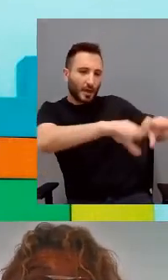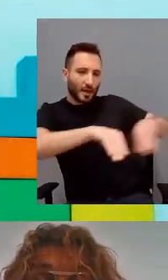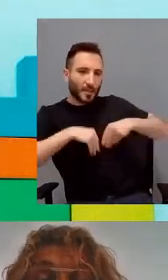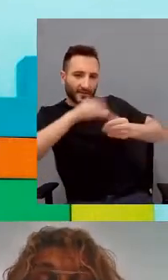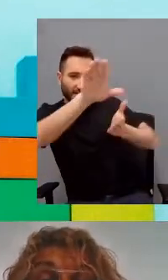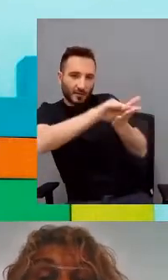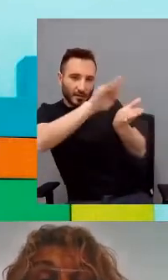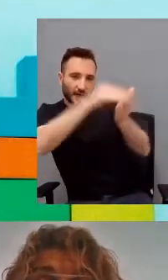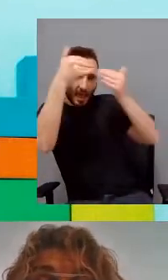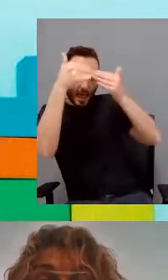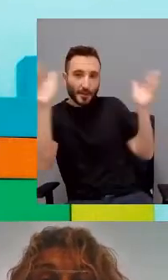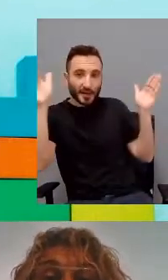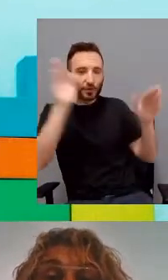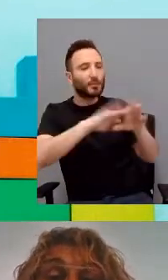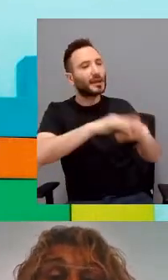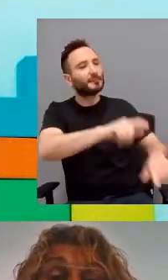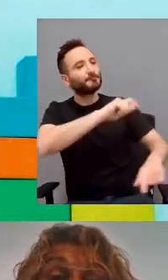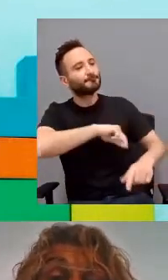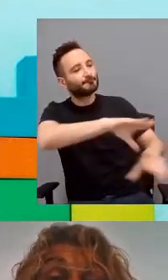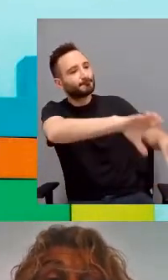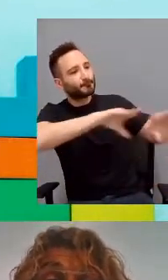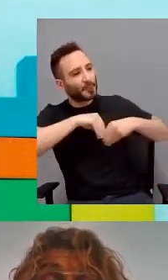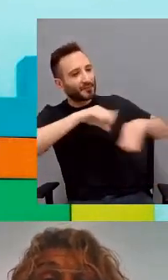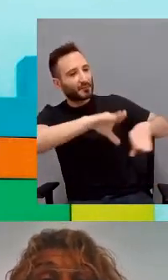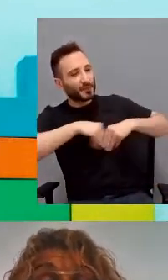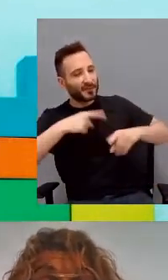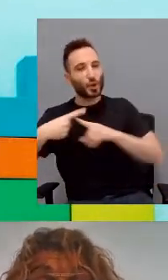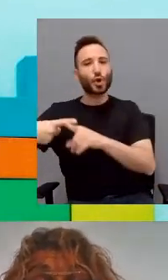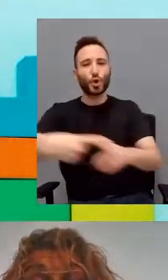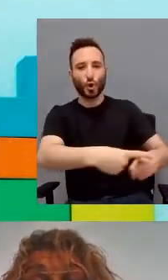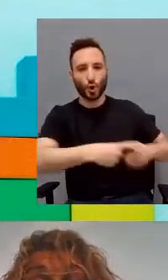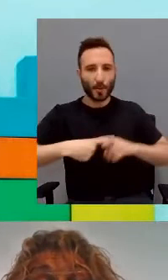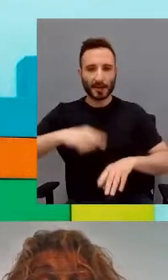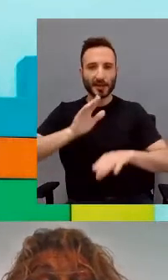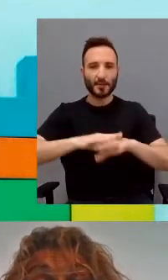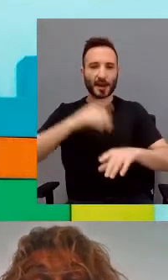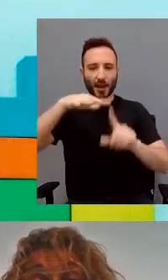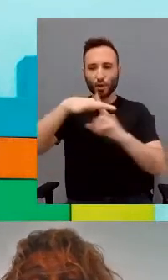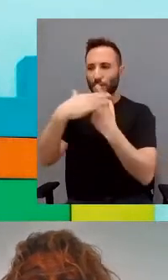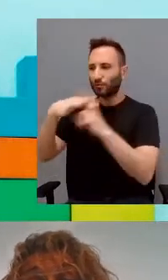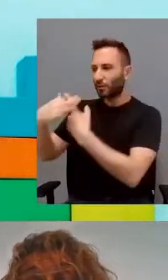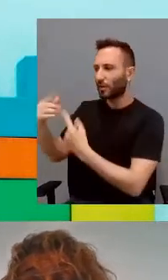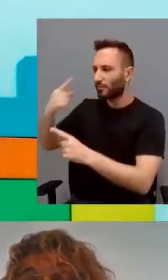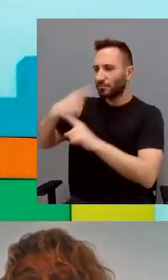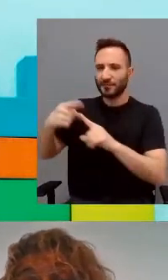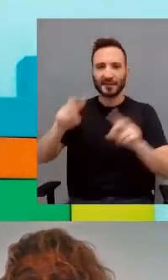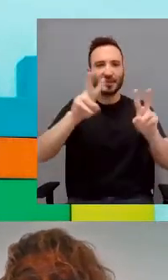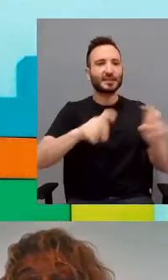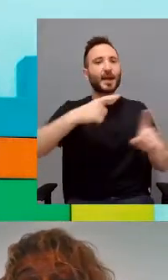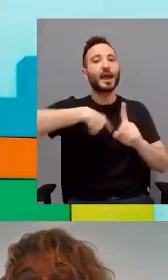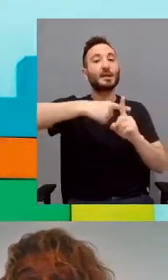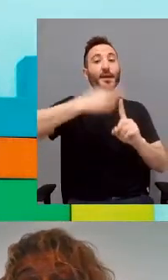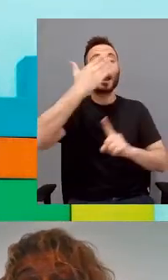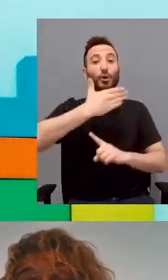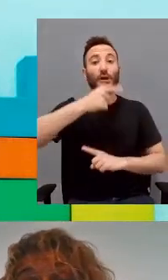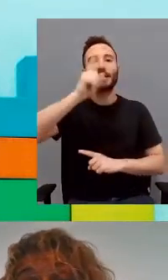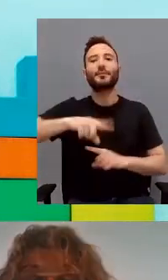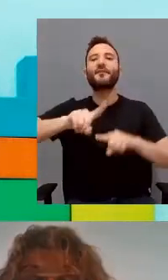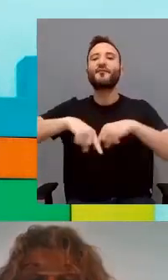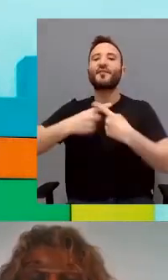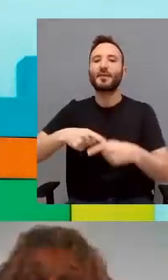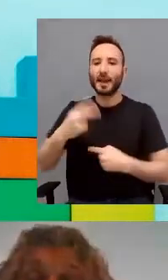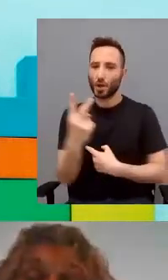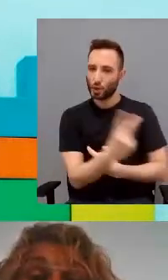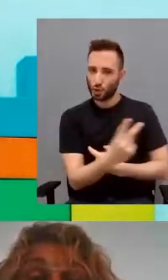interpretar y a compartir con los diferentes contextos a nivel escolar y a nivel familiar que también sean partícipes